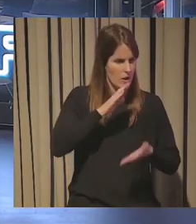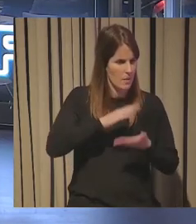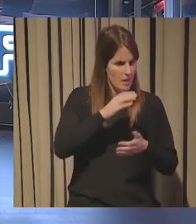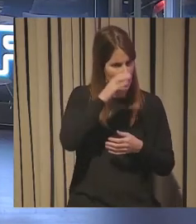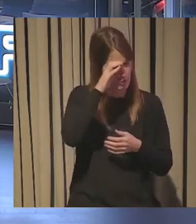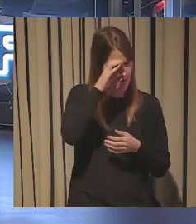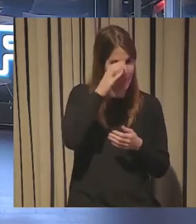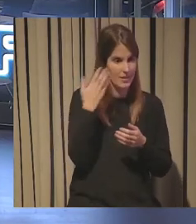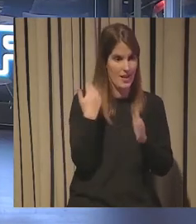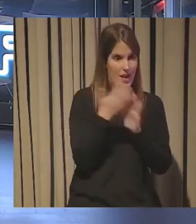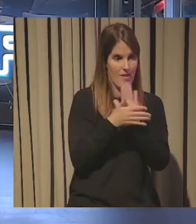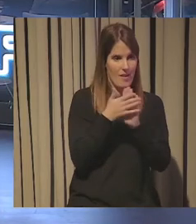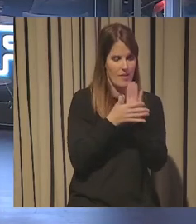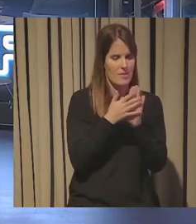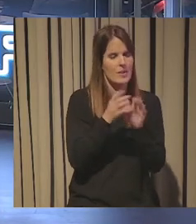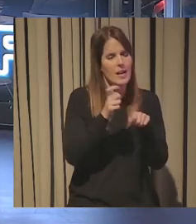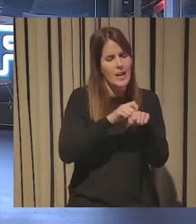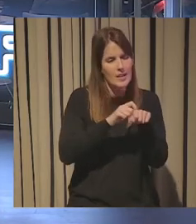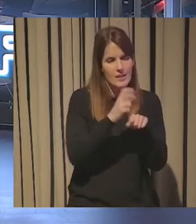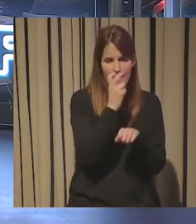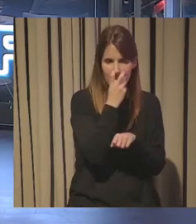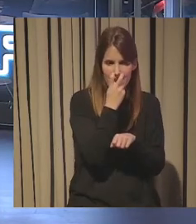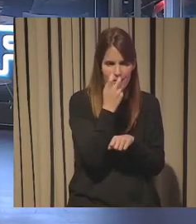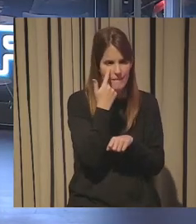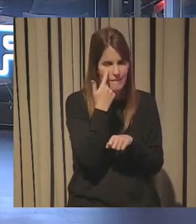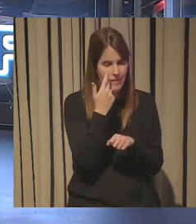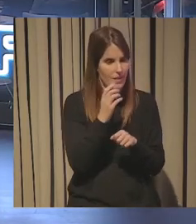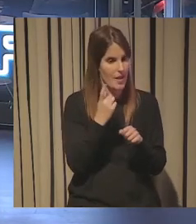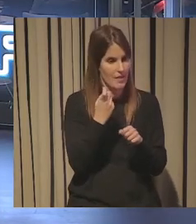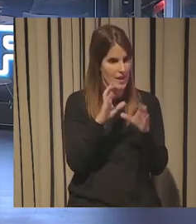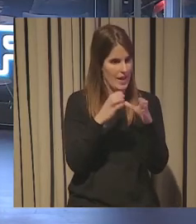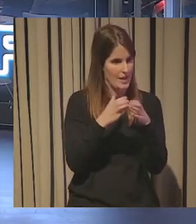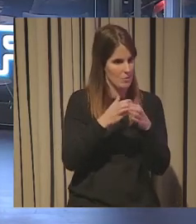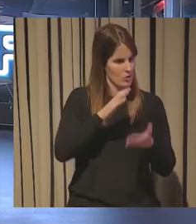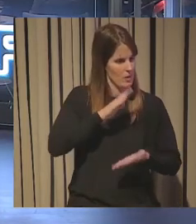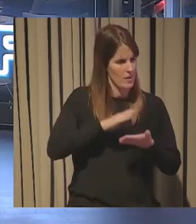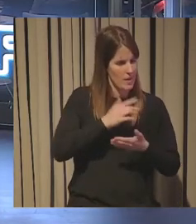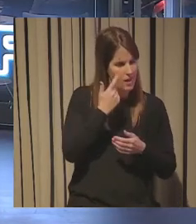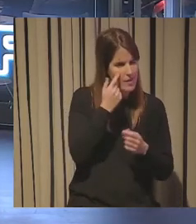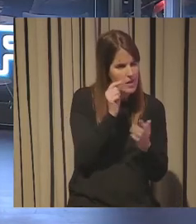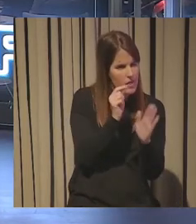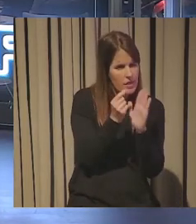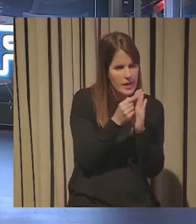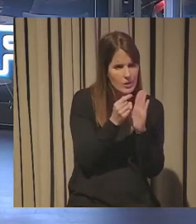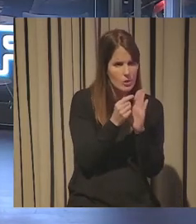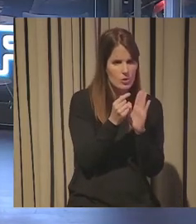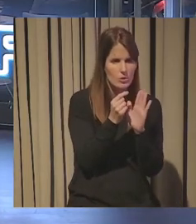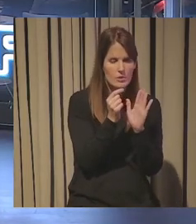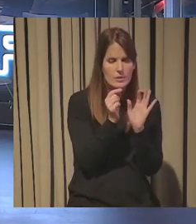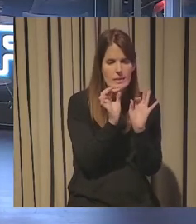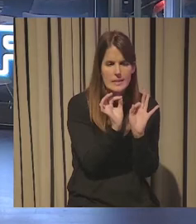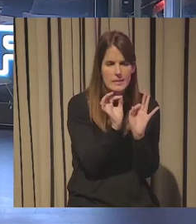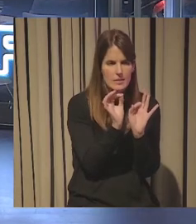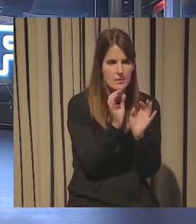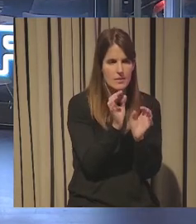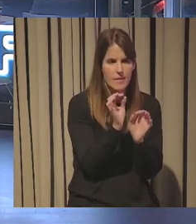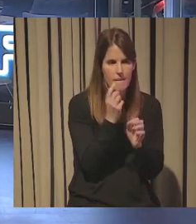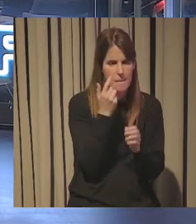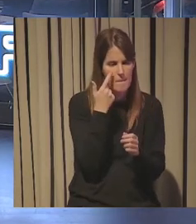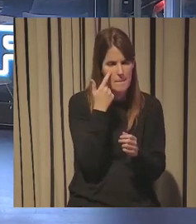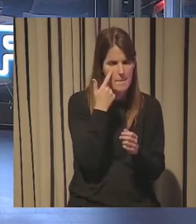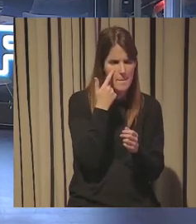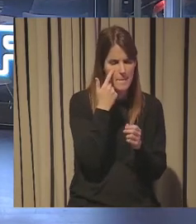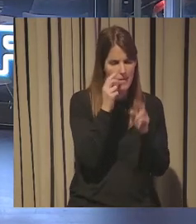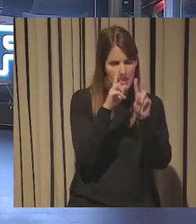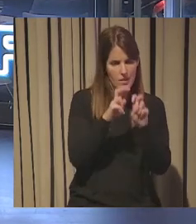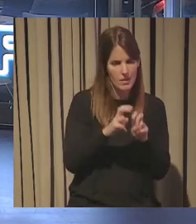mañana de la curiosidad al final dices tienes que tener equipos que sepan ver en un dato en una ficha o sea bueno pues al final el que